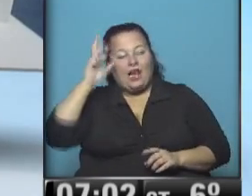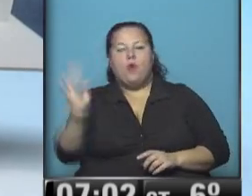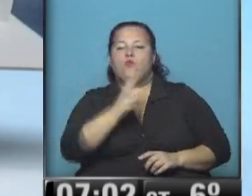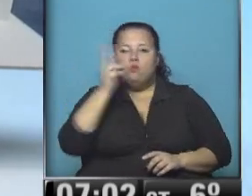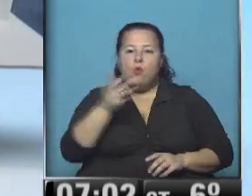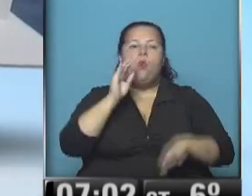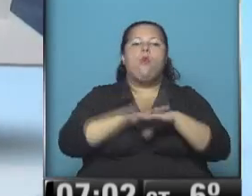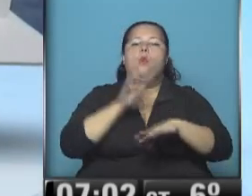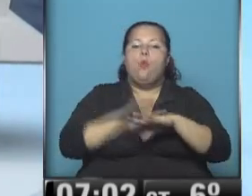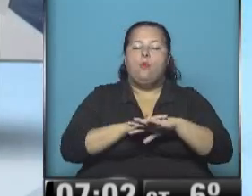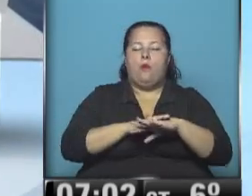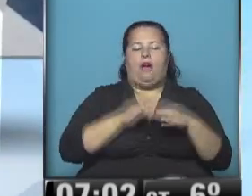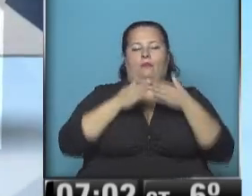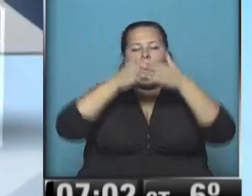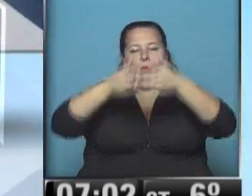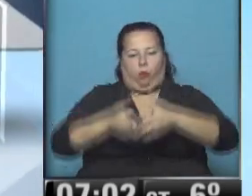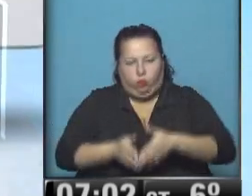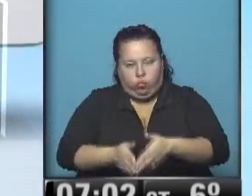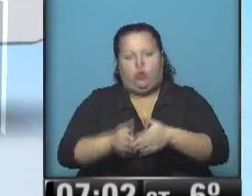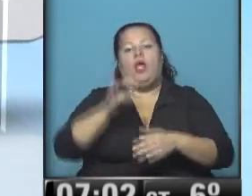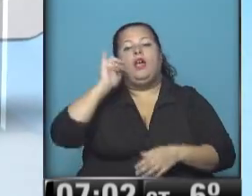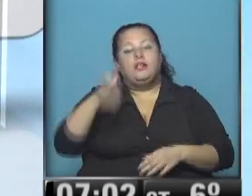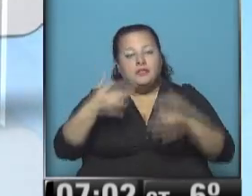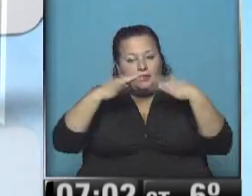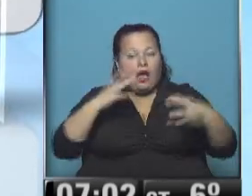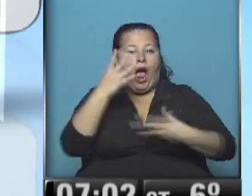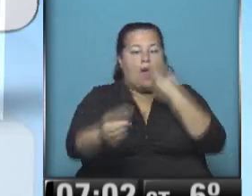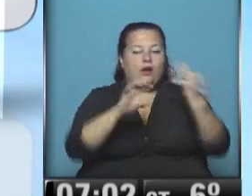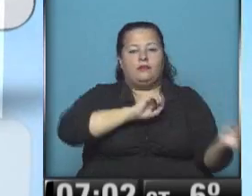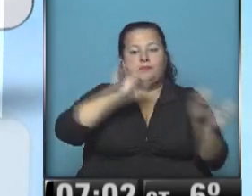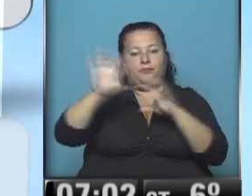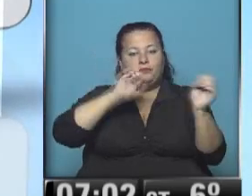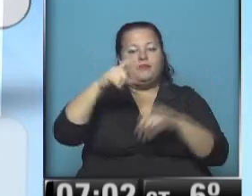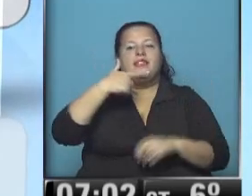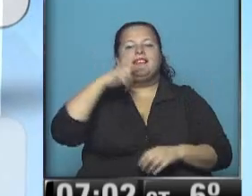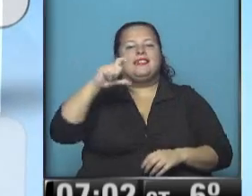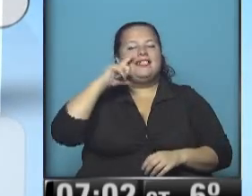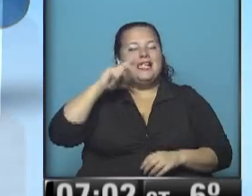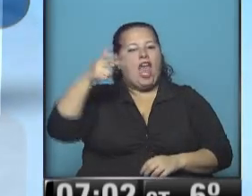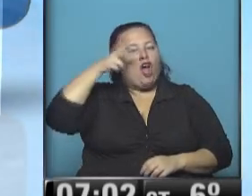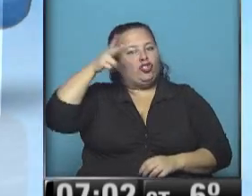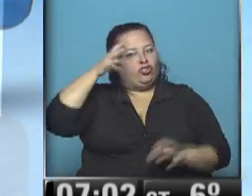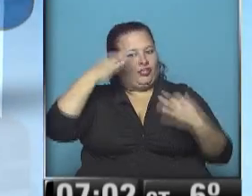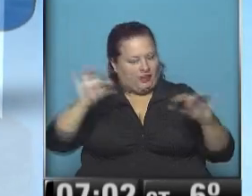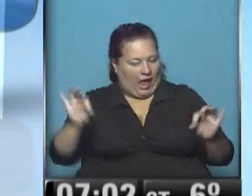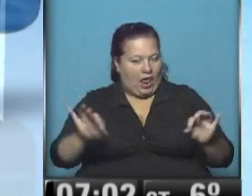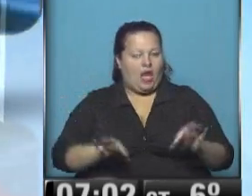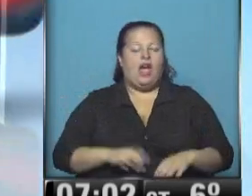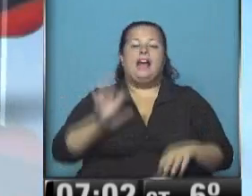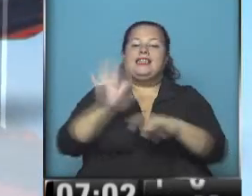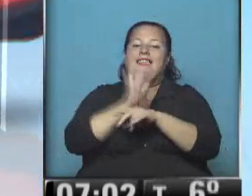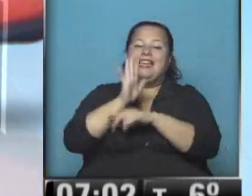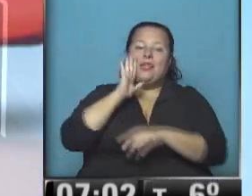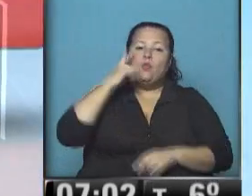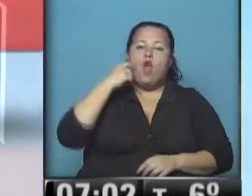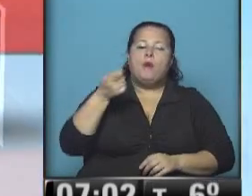como consecuencia de un naufragio. Sí lograron ser rescatados y trasladados a Sicilia, otros 88. En un cine de Estados Unidos,